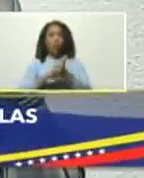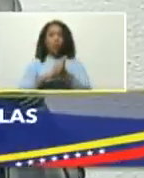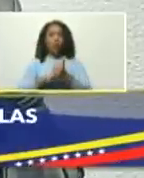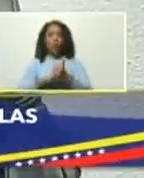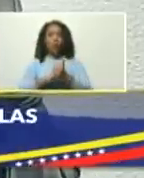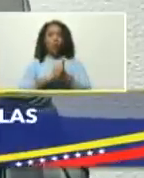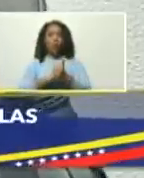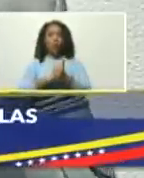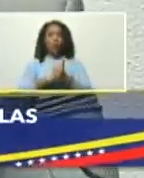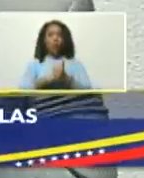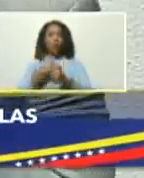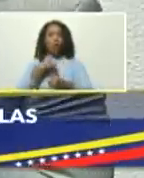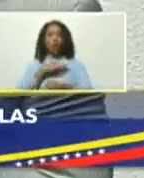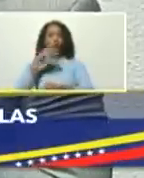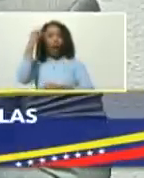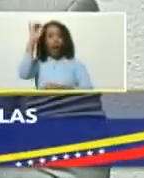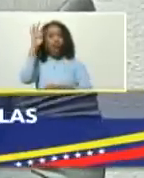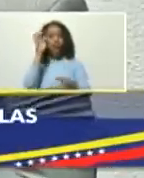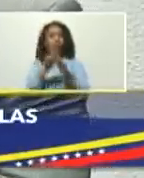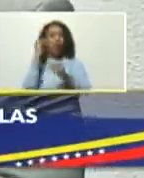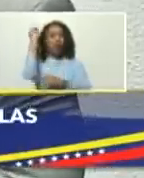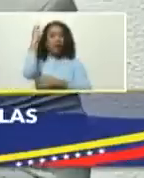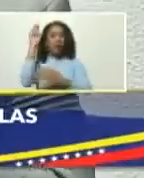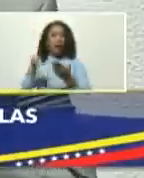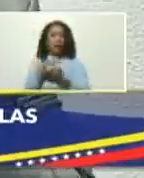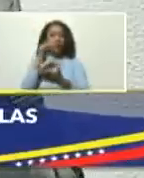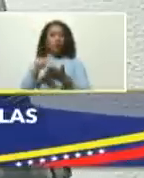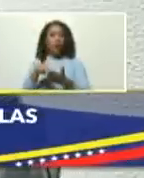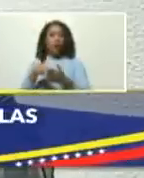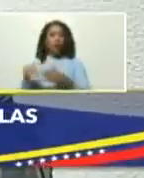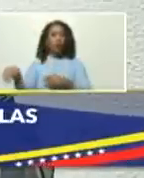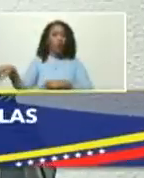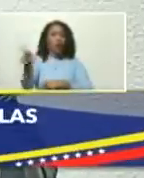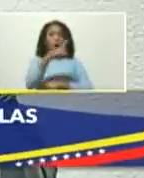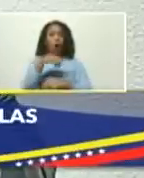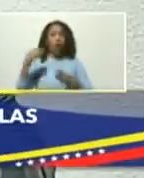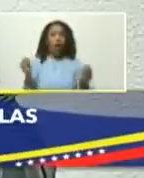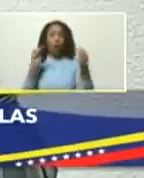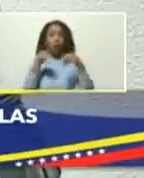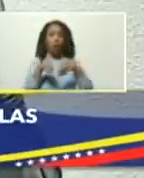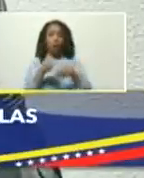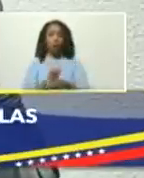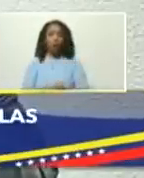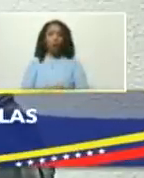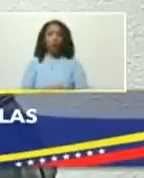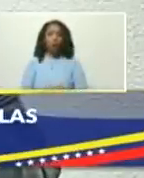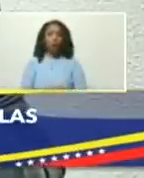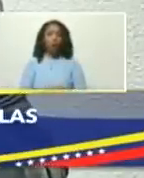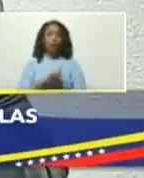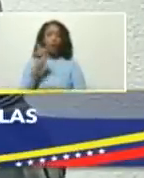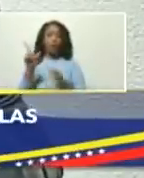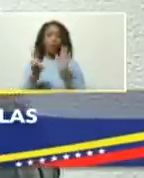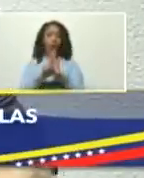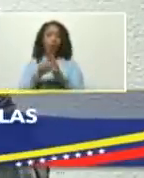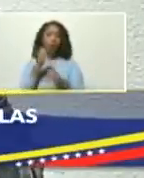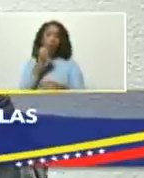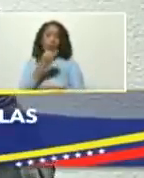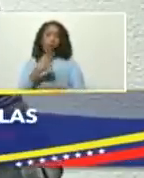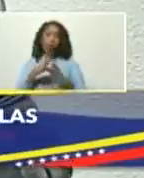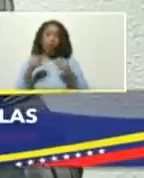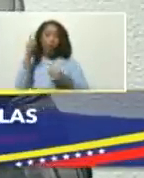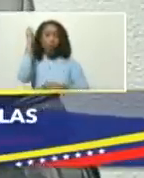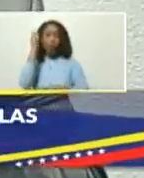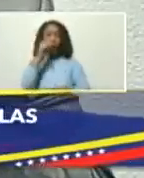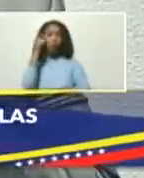y tenemos fe desde la asamblea nacional unánimemente unánimemente fue esta ley bueno con todos los